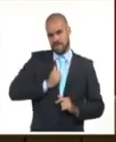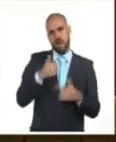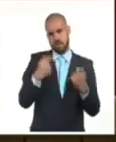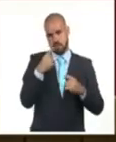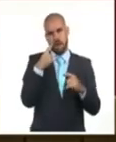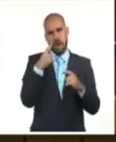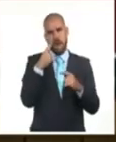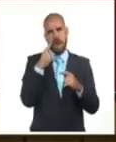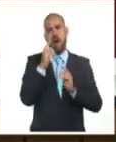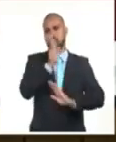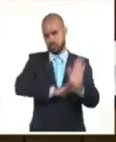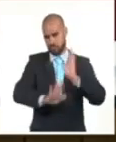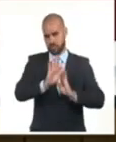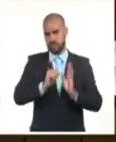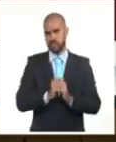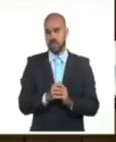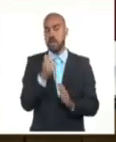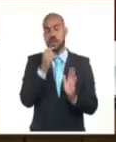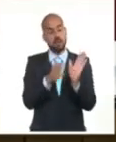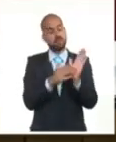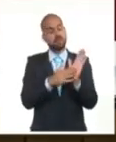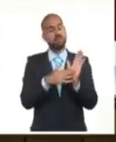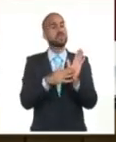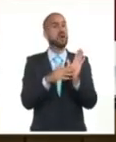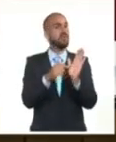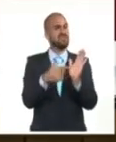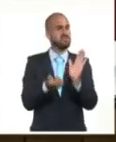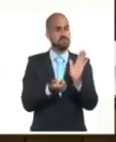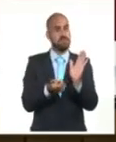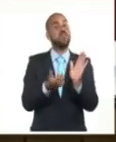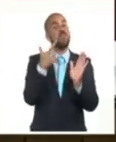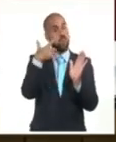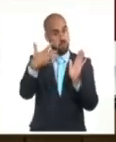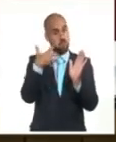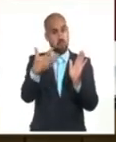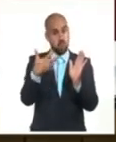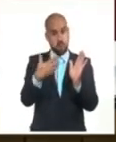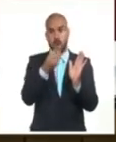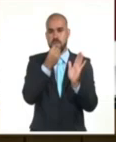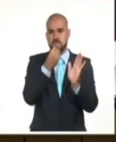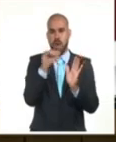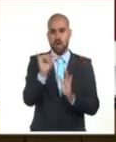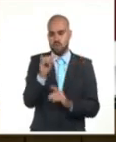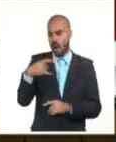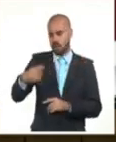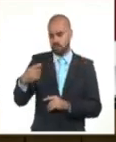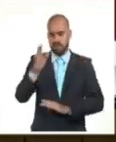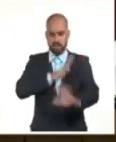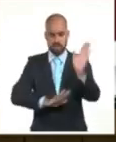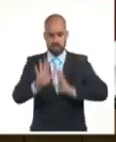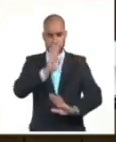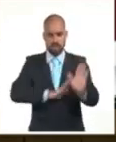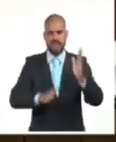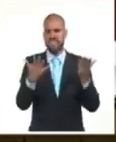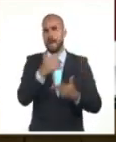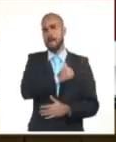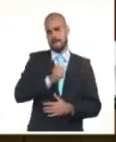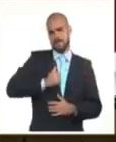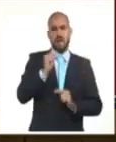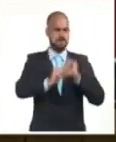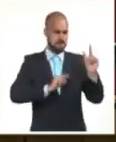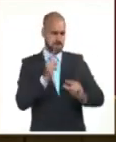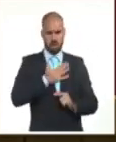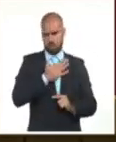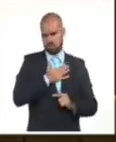de esta ley revista especial importancia en el reforzamiento de las garantías jurídicas a la intimidad de las personas